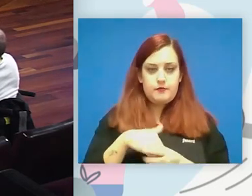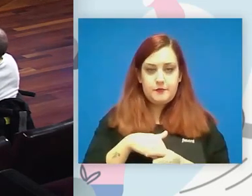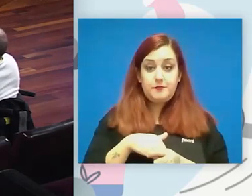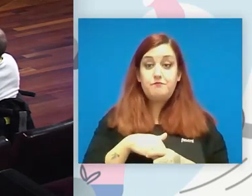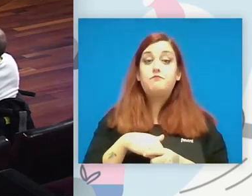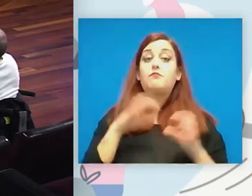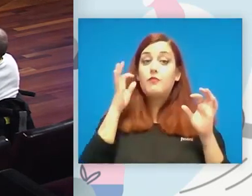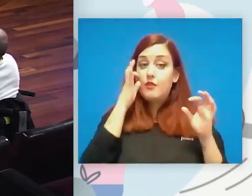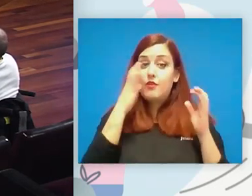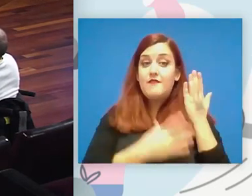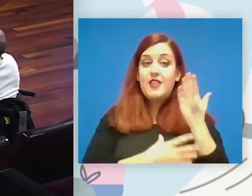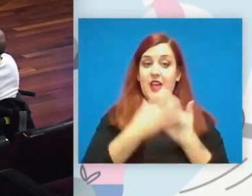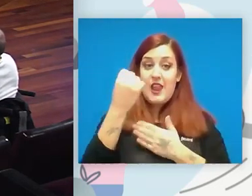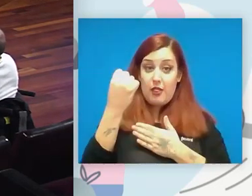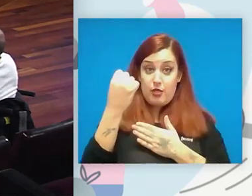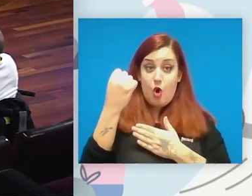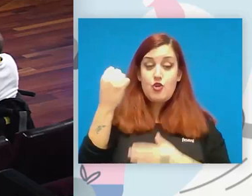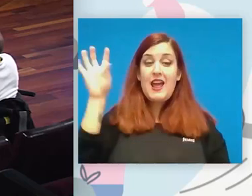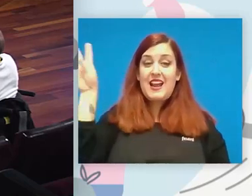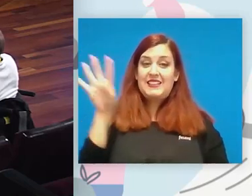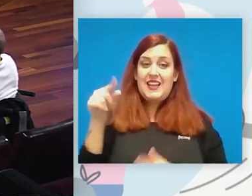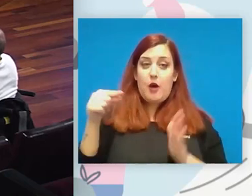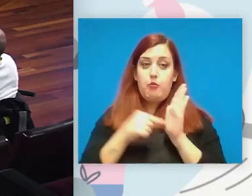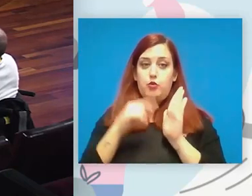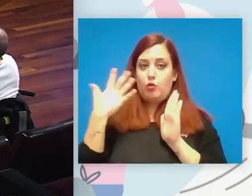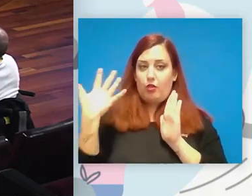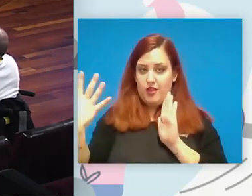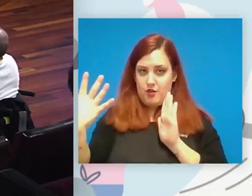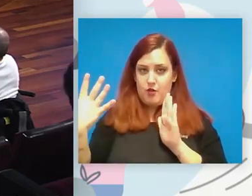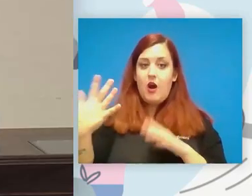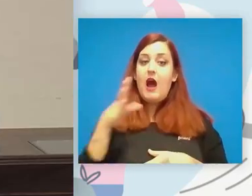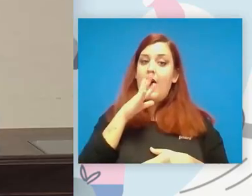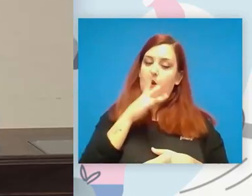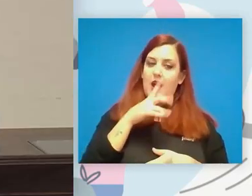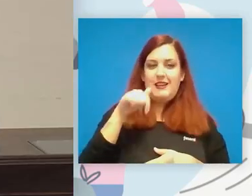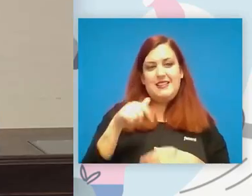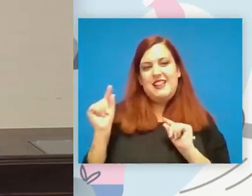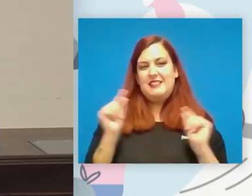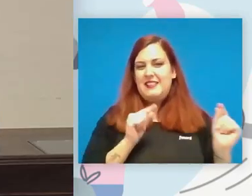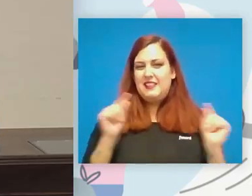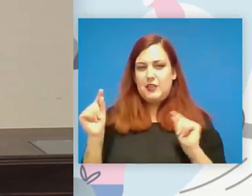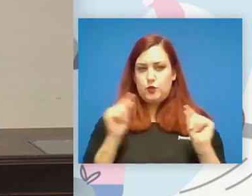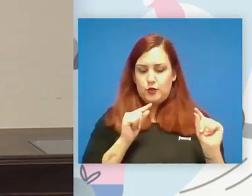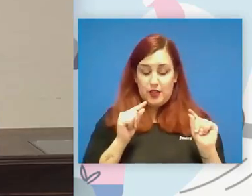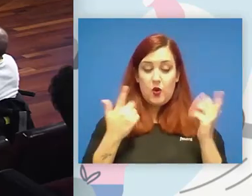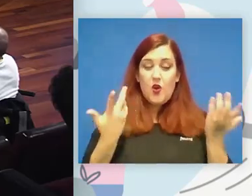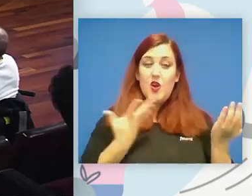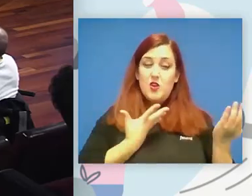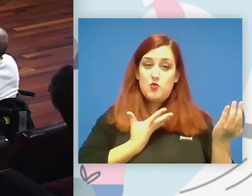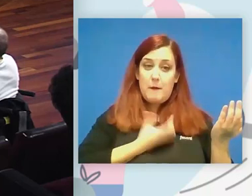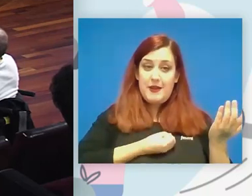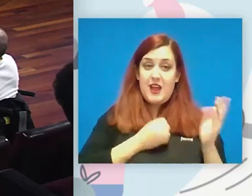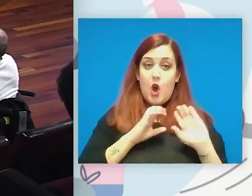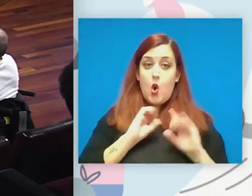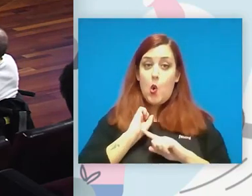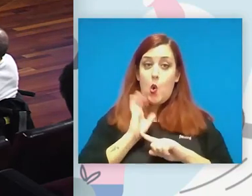federación catalana ya está el punto 5 falta la nacional que están discutiendolo también es una pena que habiendo un club